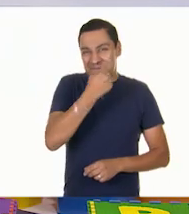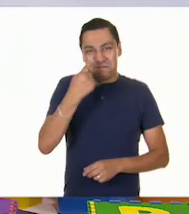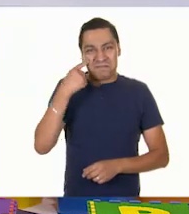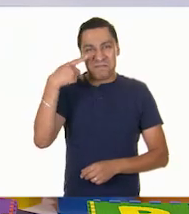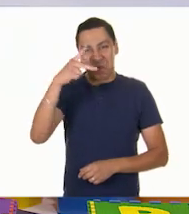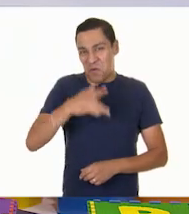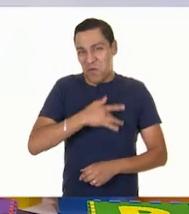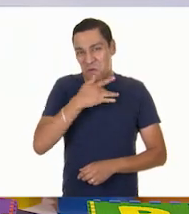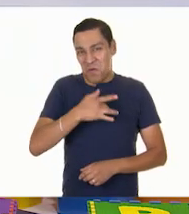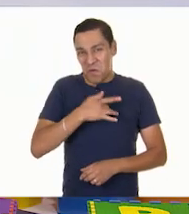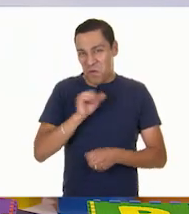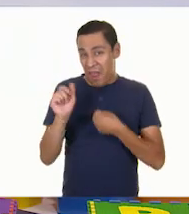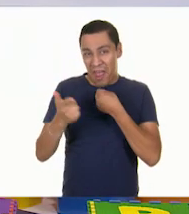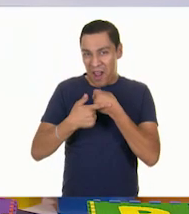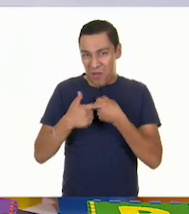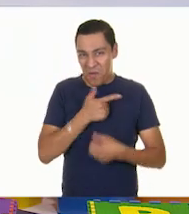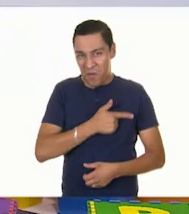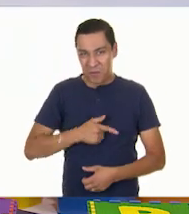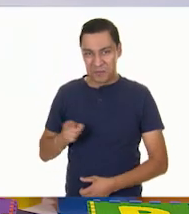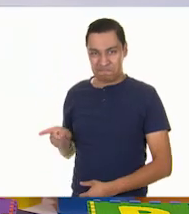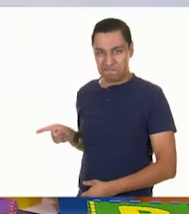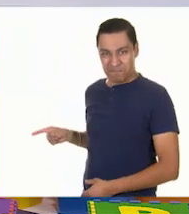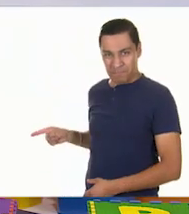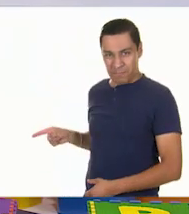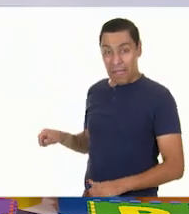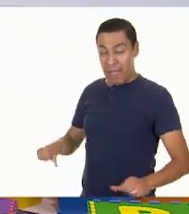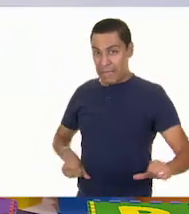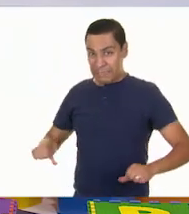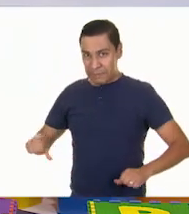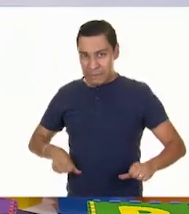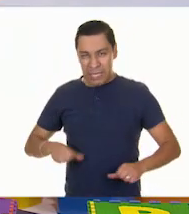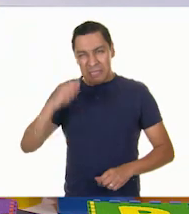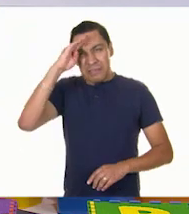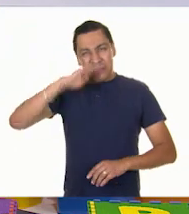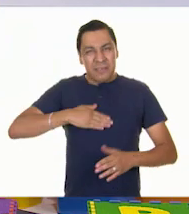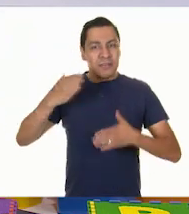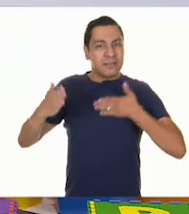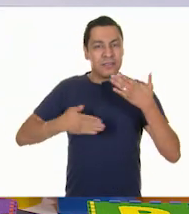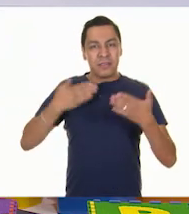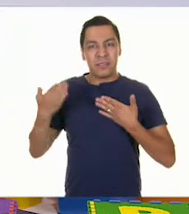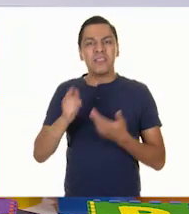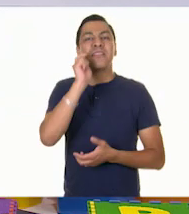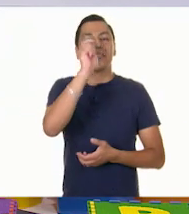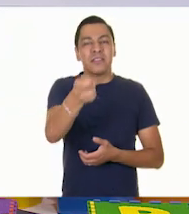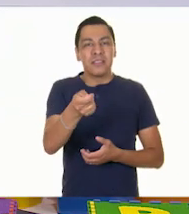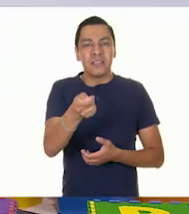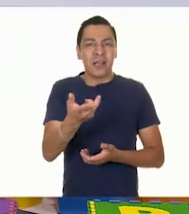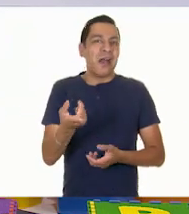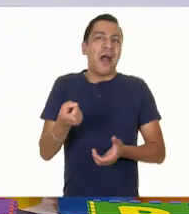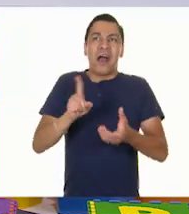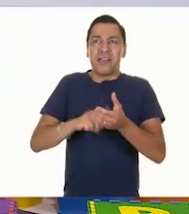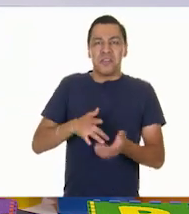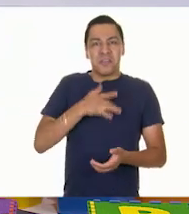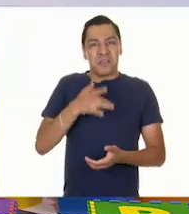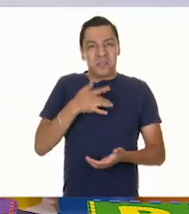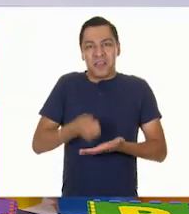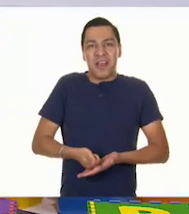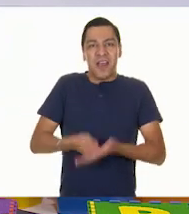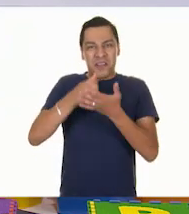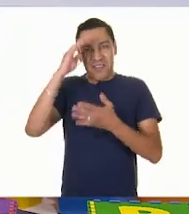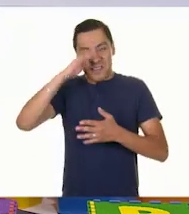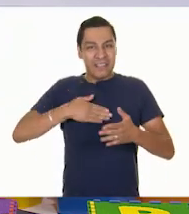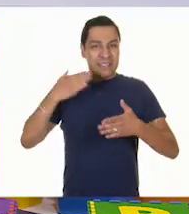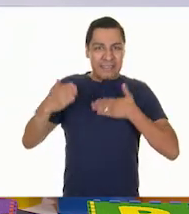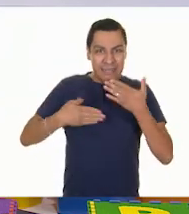trata sobre eso. Vamos a hablar de las actividades retreativas, que son aquellas que nos dan entretenimiento y diversión. También